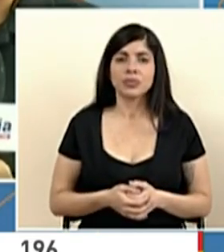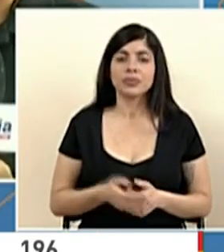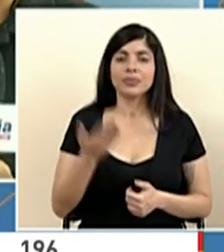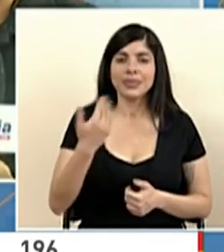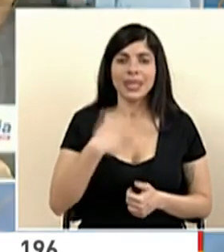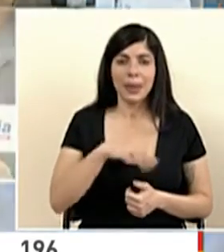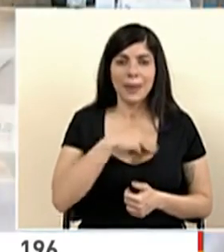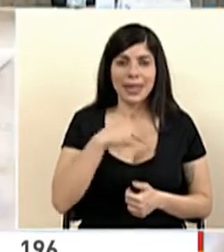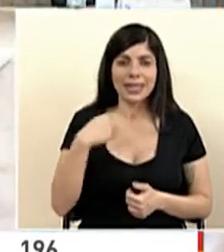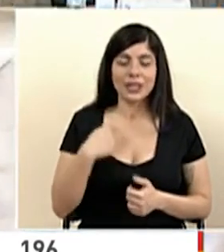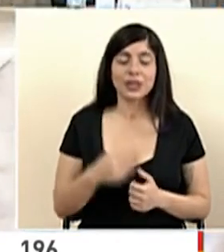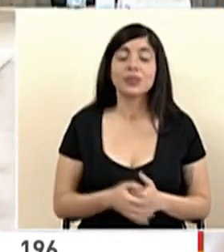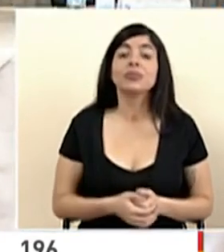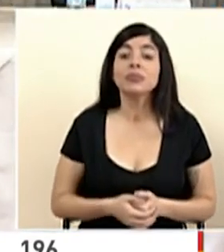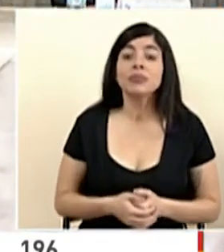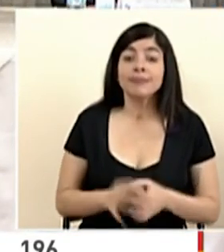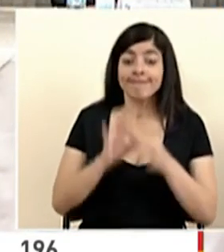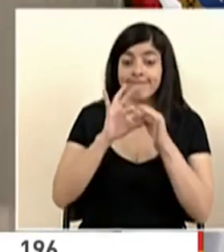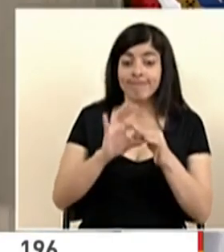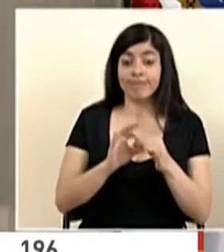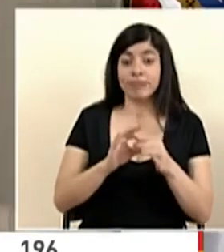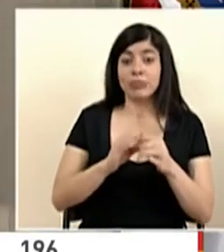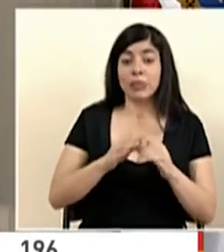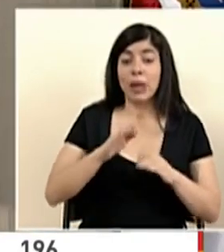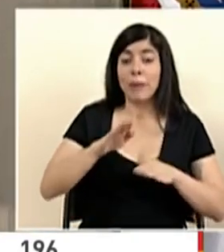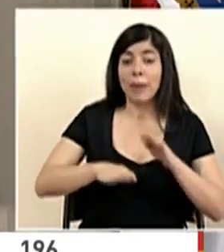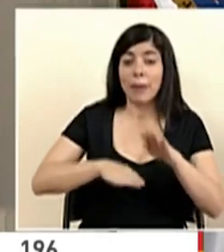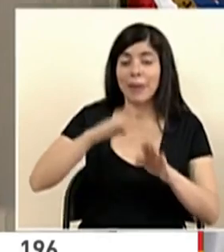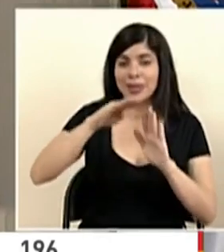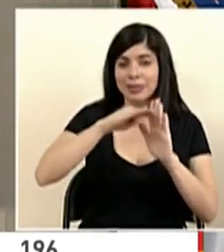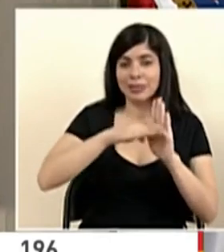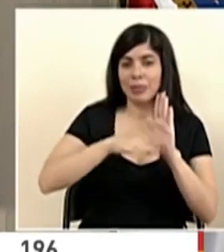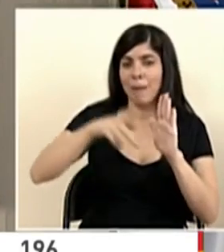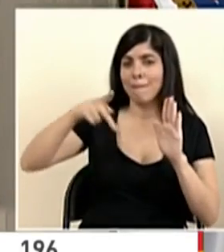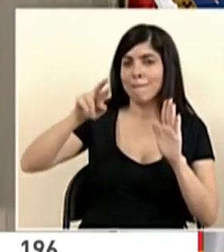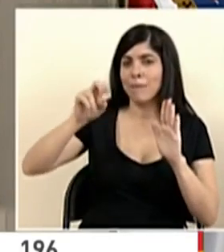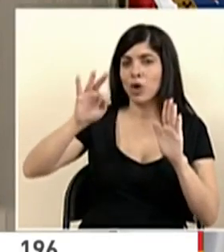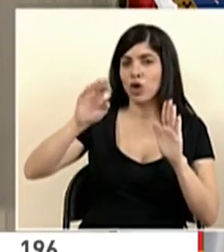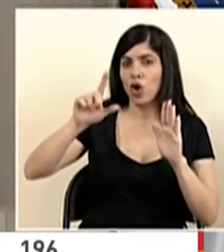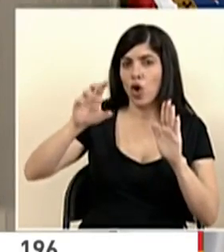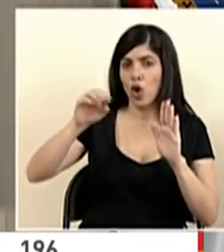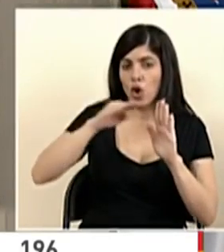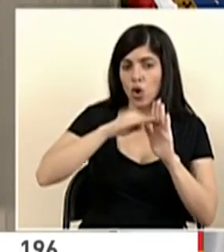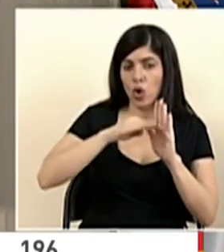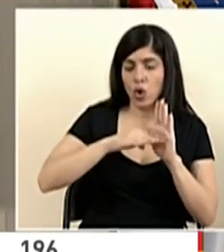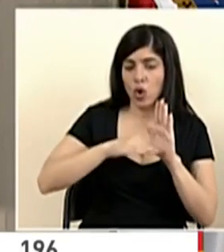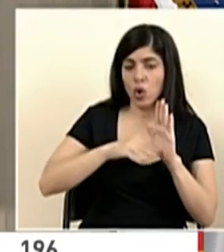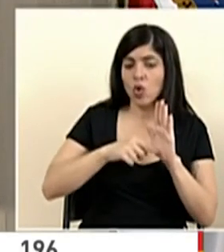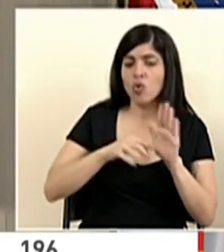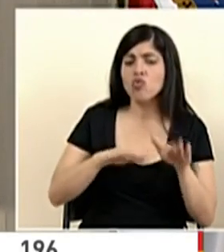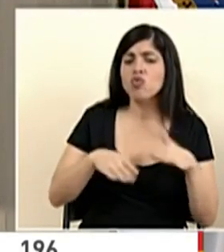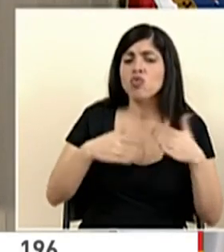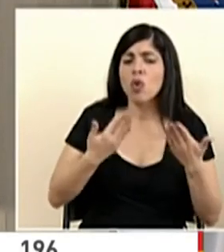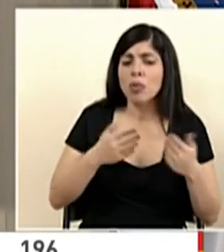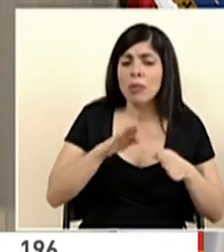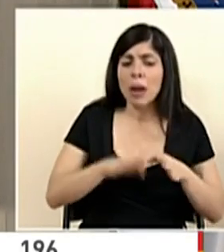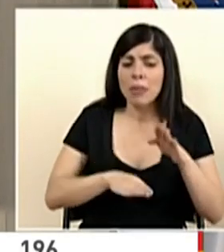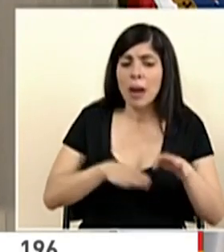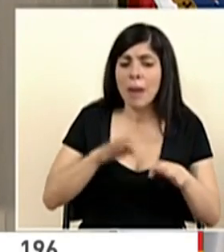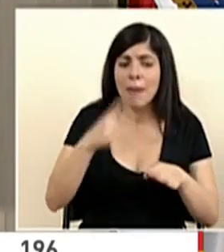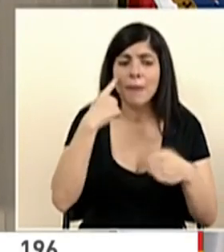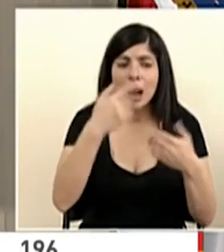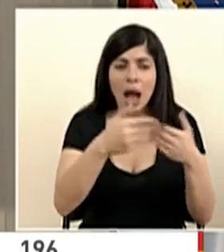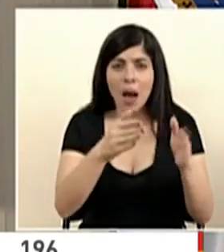Señor ministro. Con respecto a los protocolos para ir habilitando los diferentes sectores,